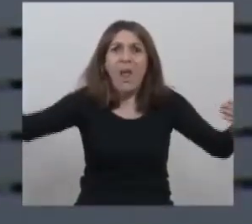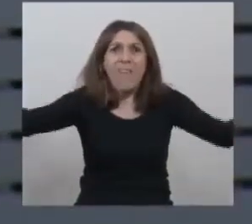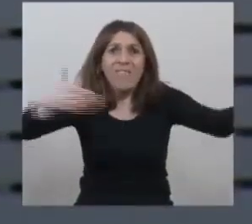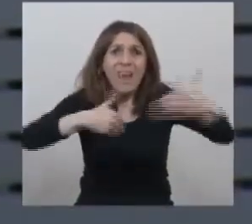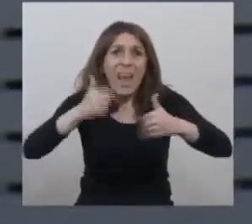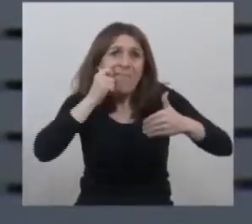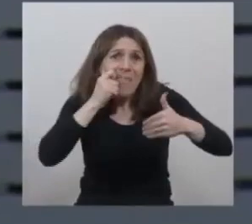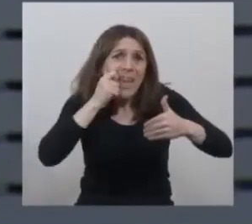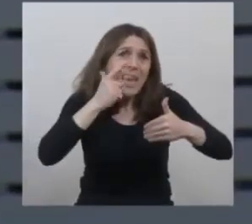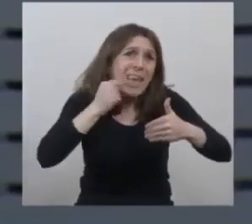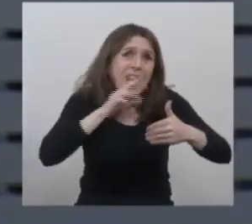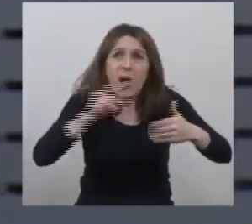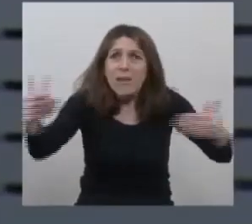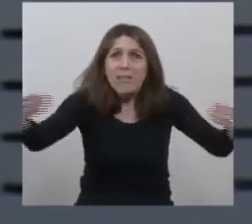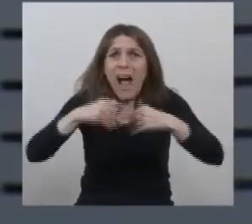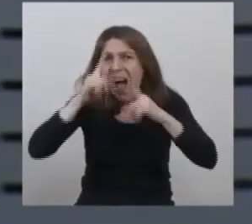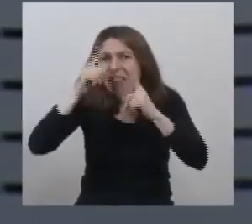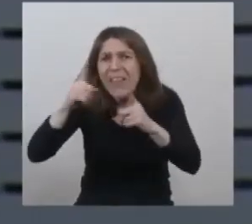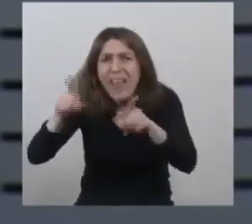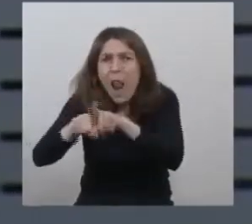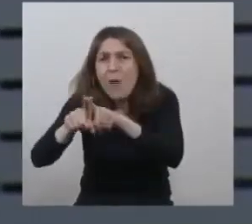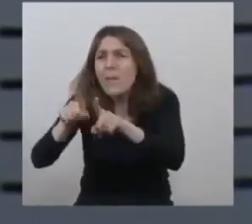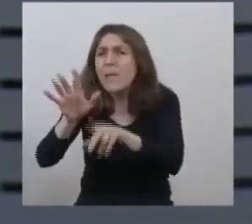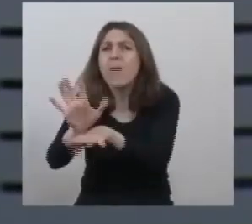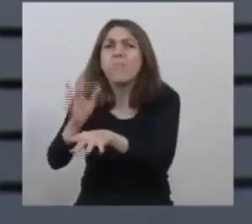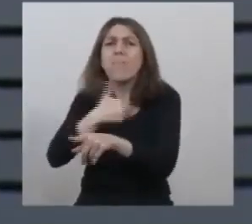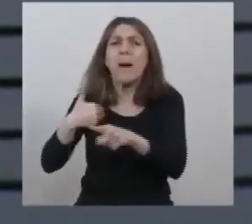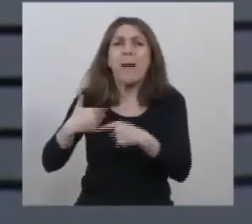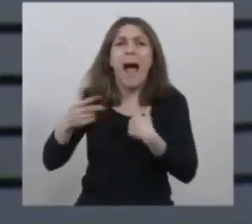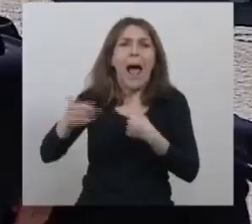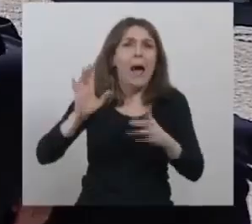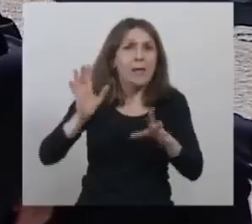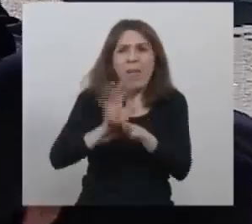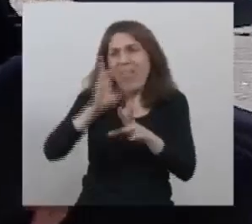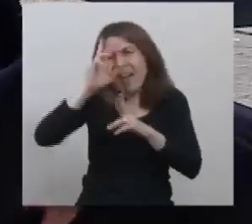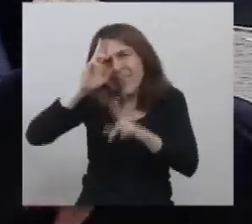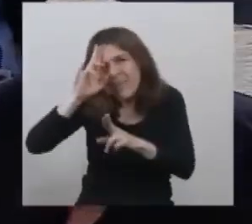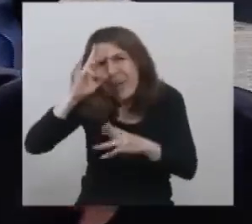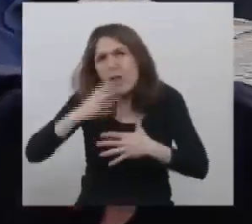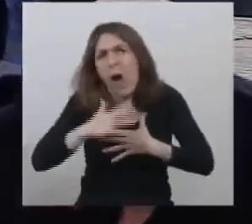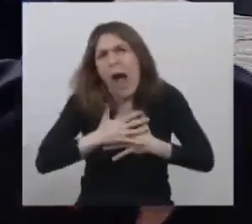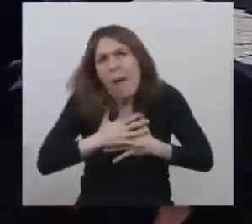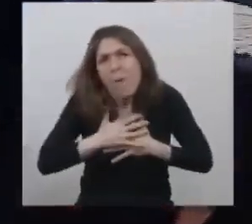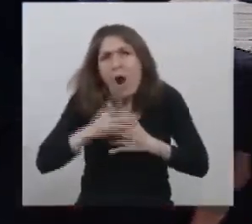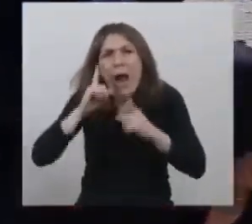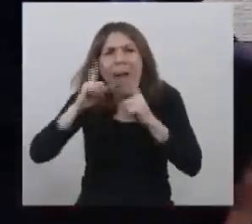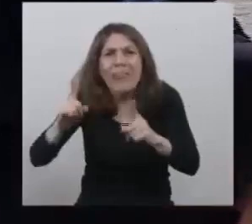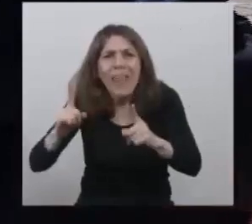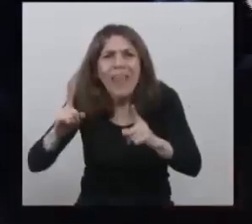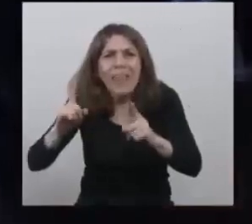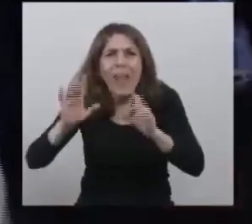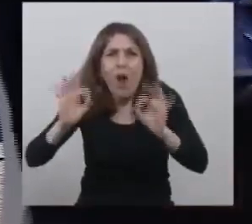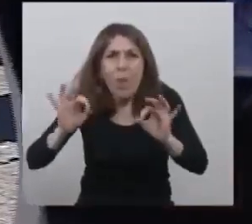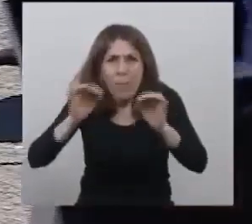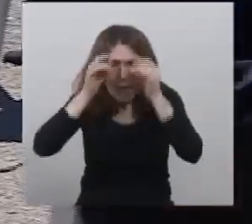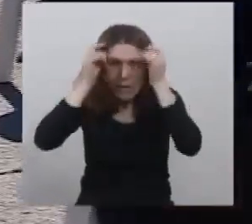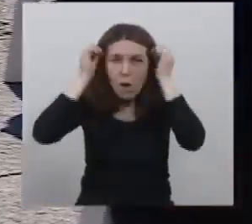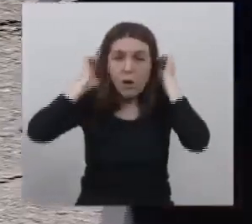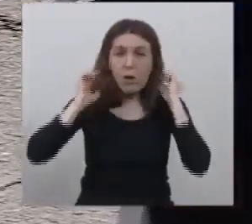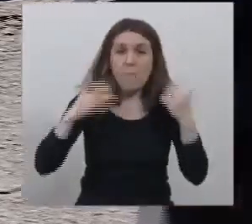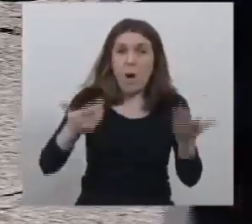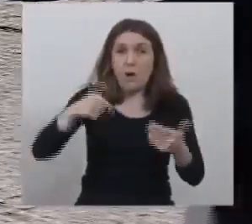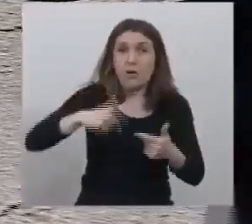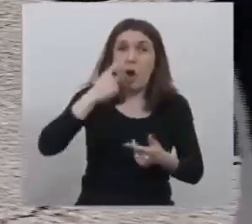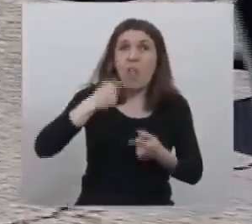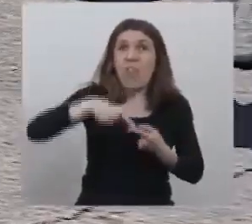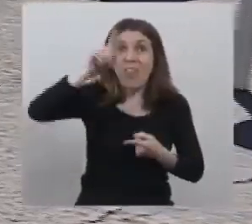fueran nuestros propios viejos. Se los trata con amor, con respeto y se le da todo lo que es posible. Por eso, en este día